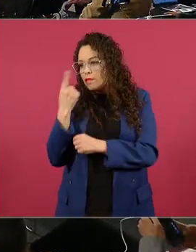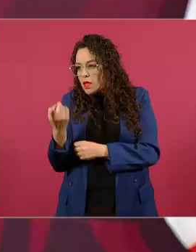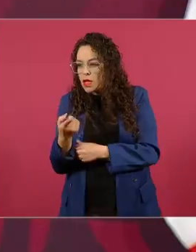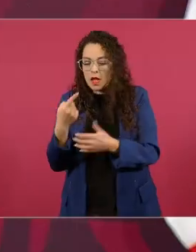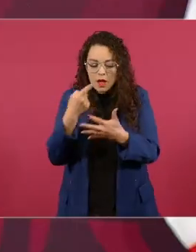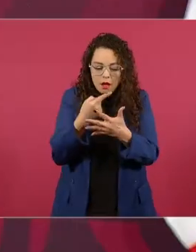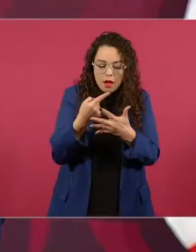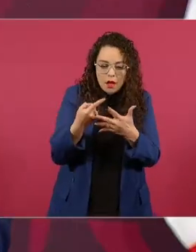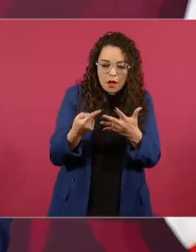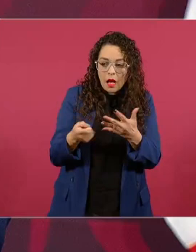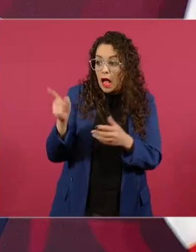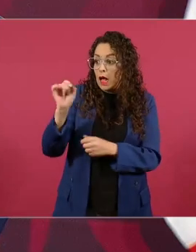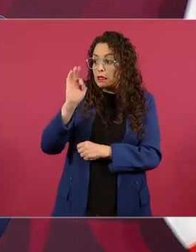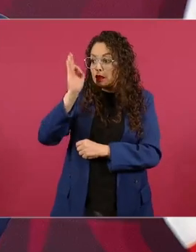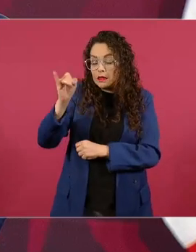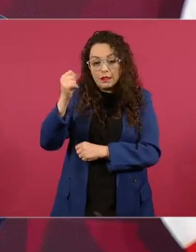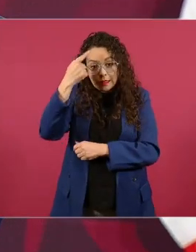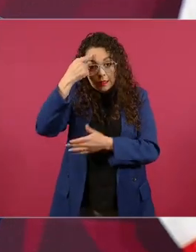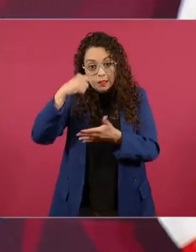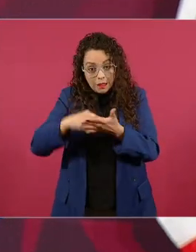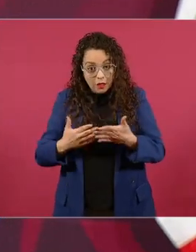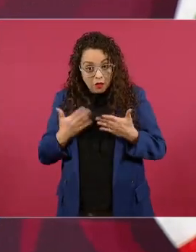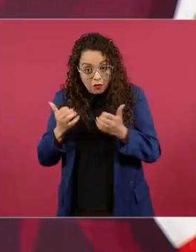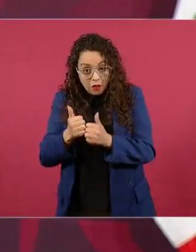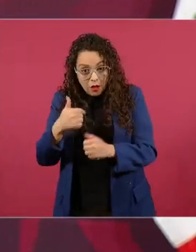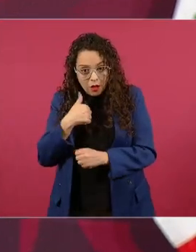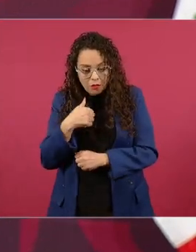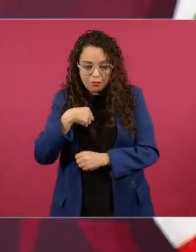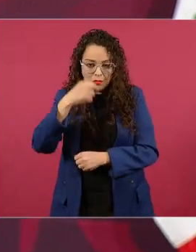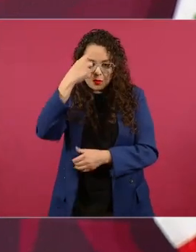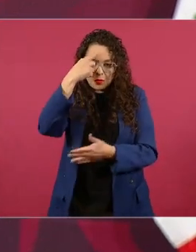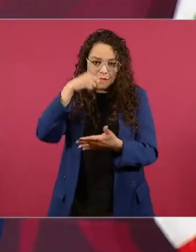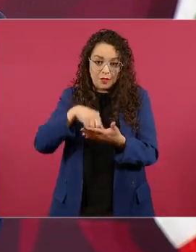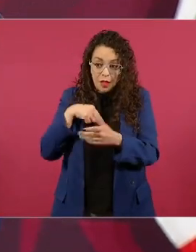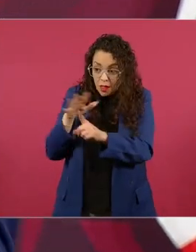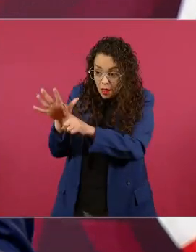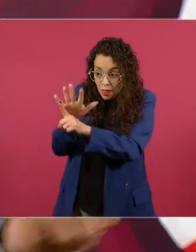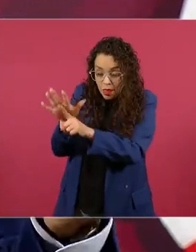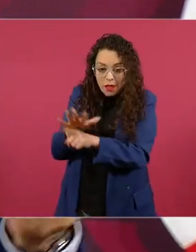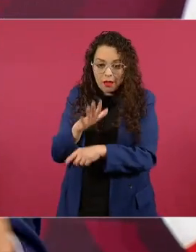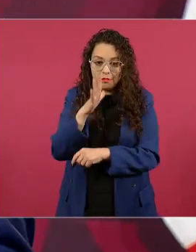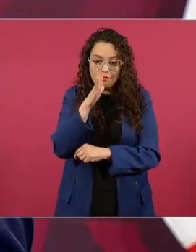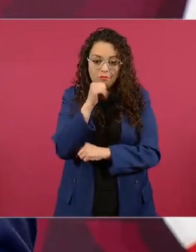y que van a ayudar